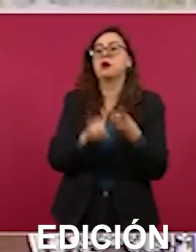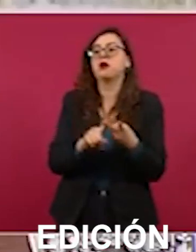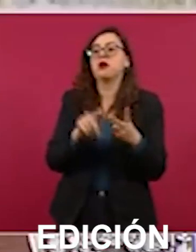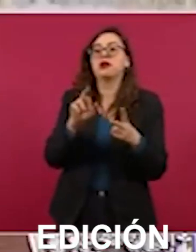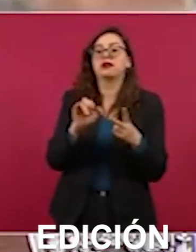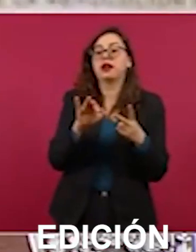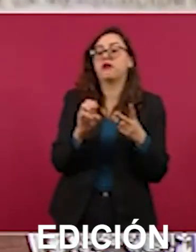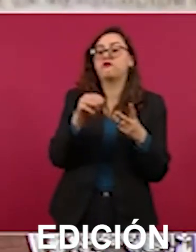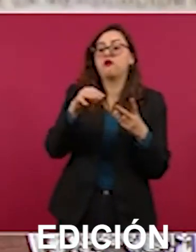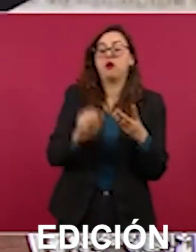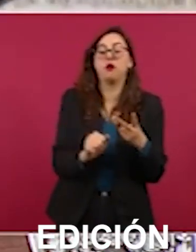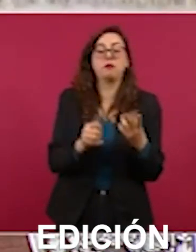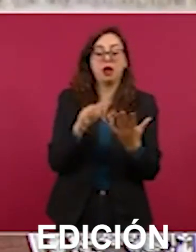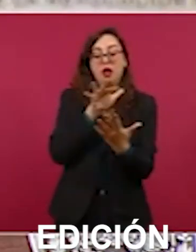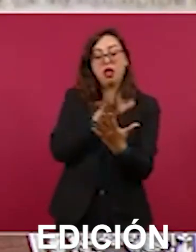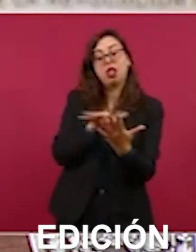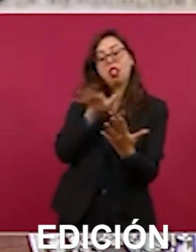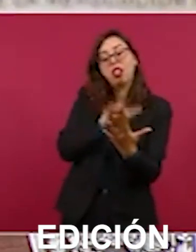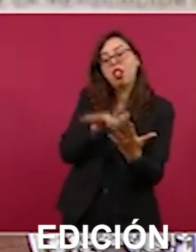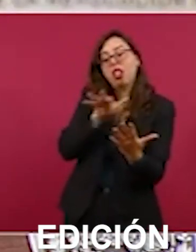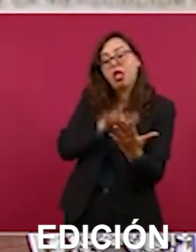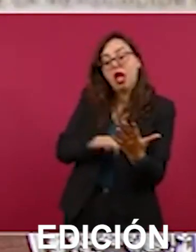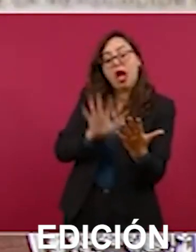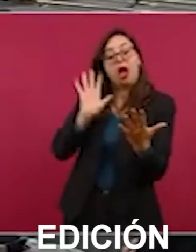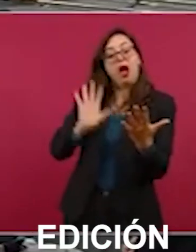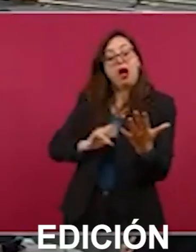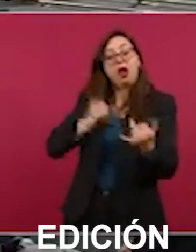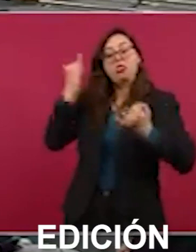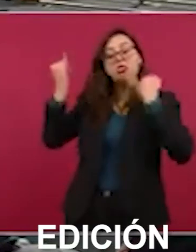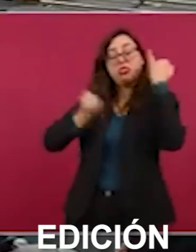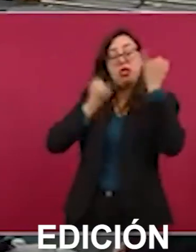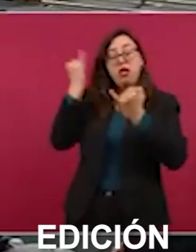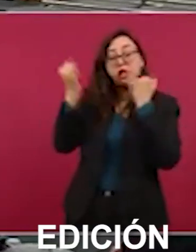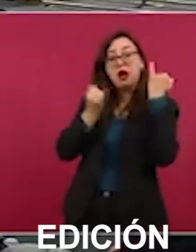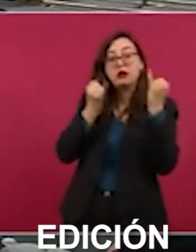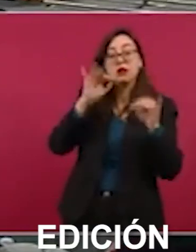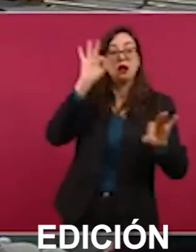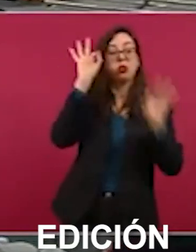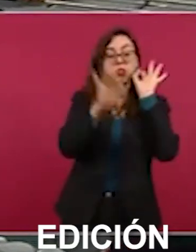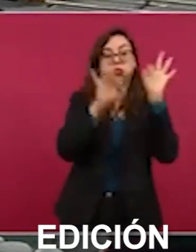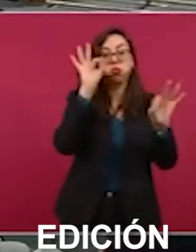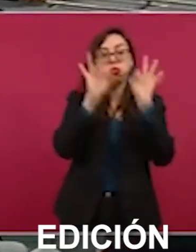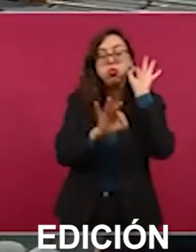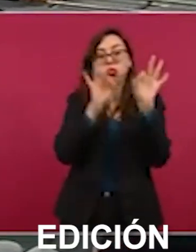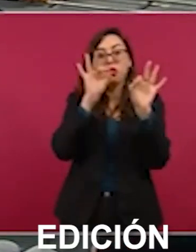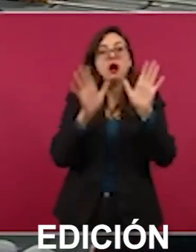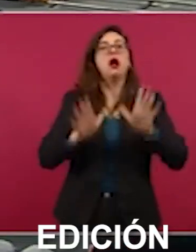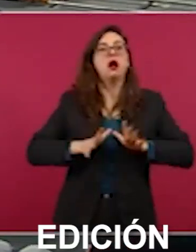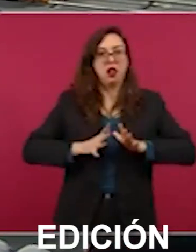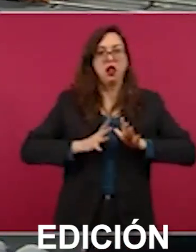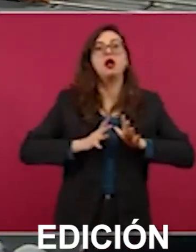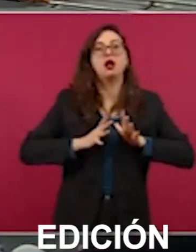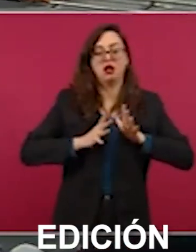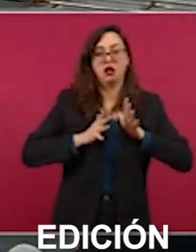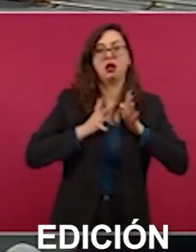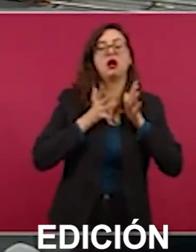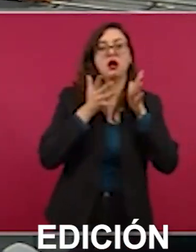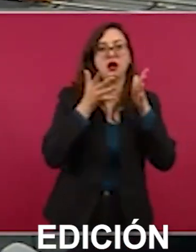porque no es lo que le digan los que están interesados